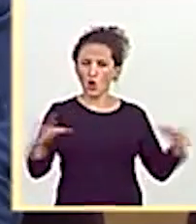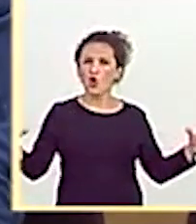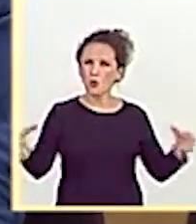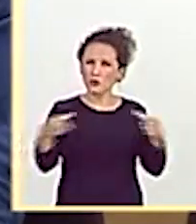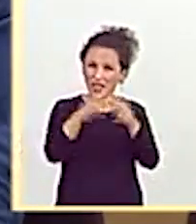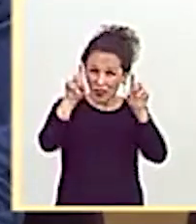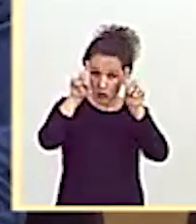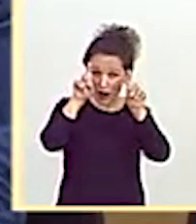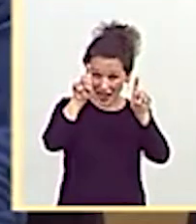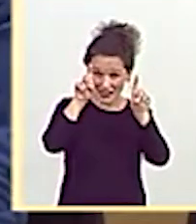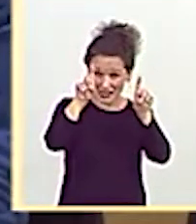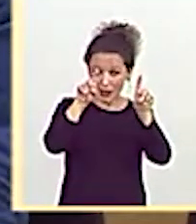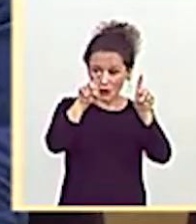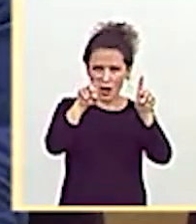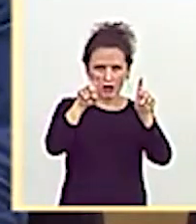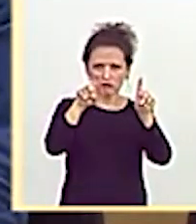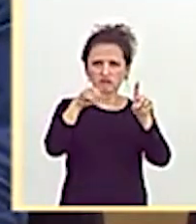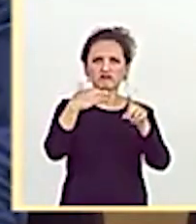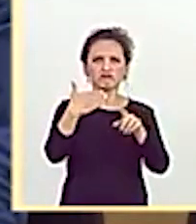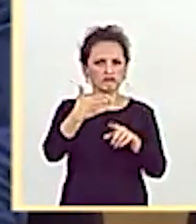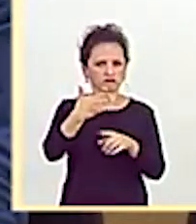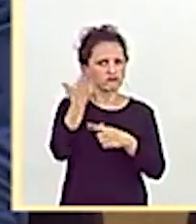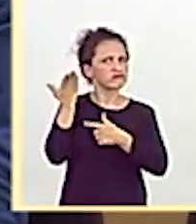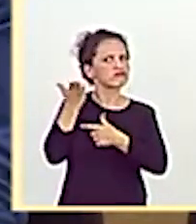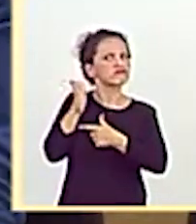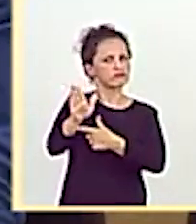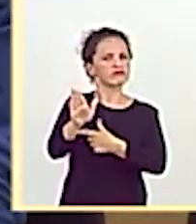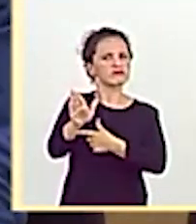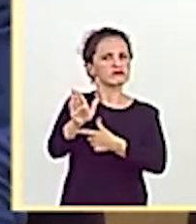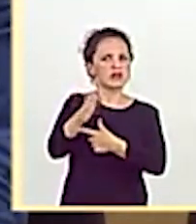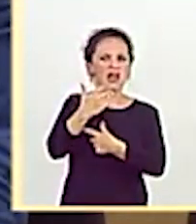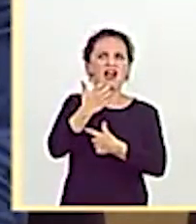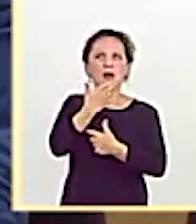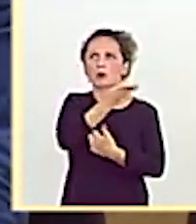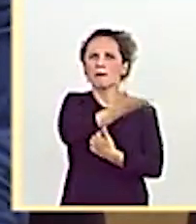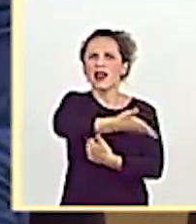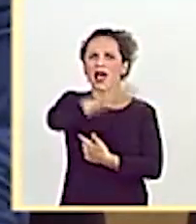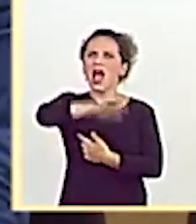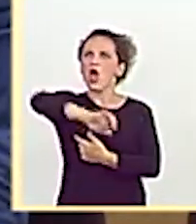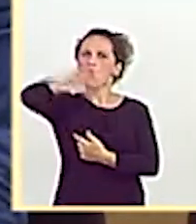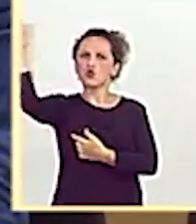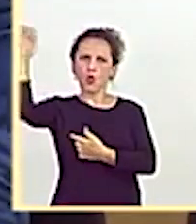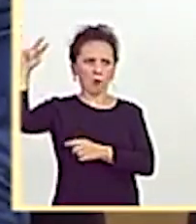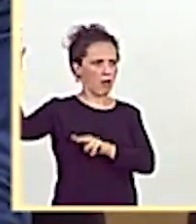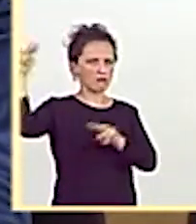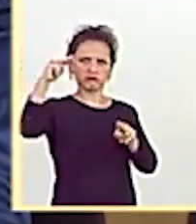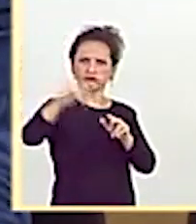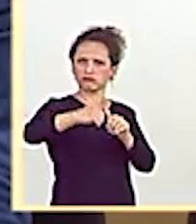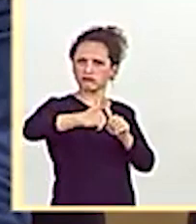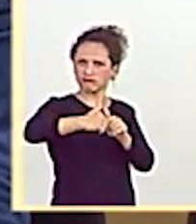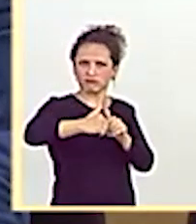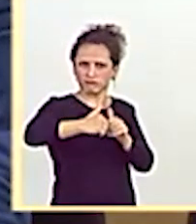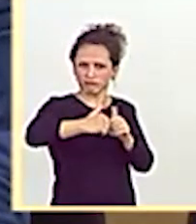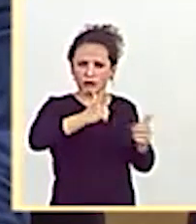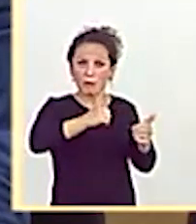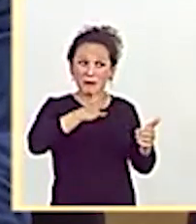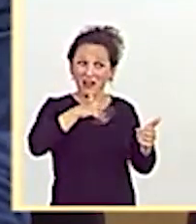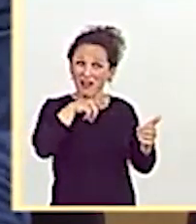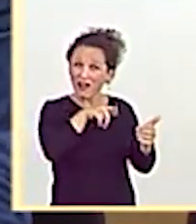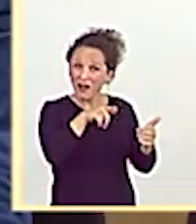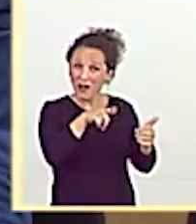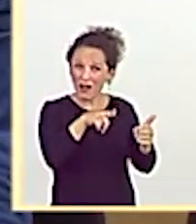que está siendo ejemplar no solamente para nosotros, sino para el conjunto de Europa y que está sufriendo los desmanes y el desastre de su